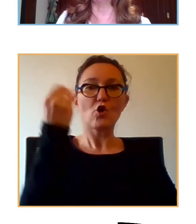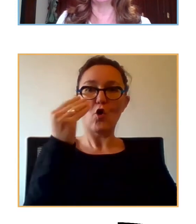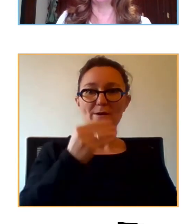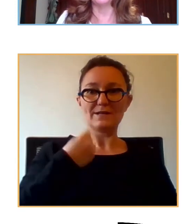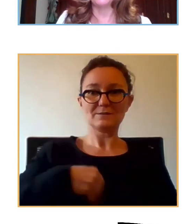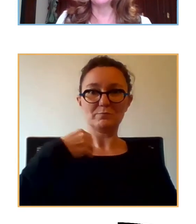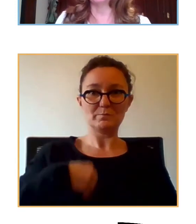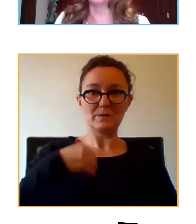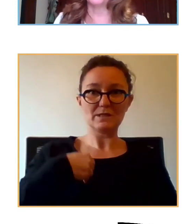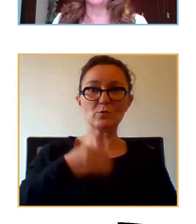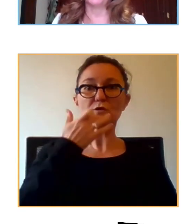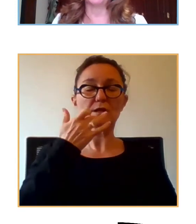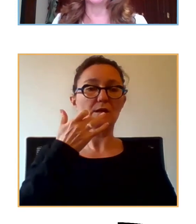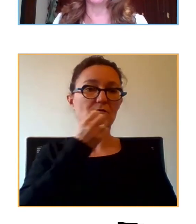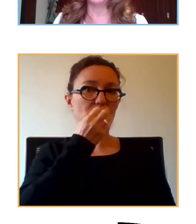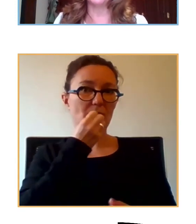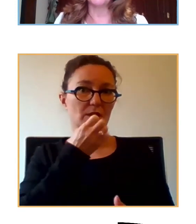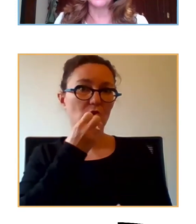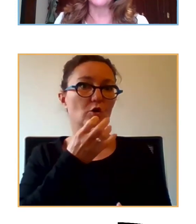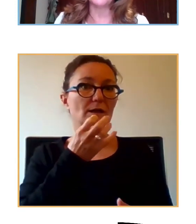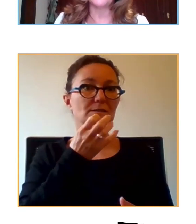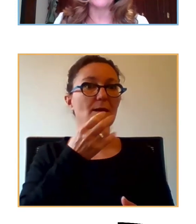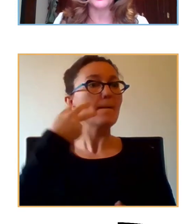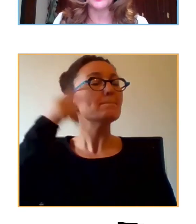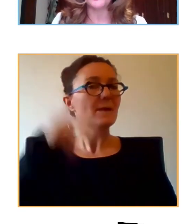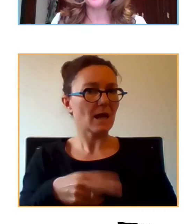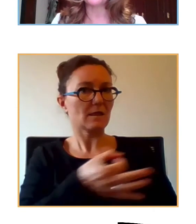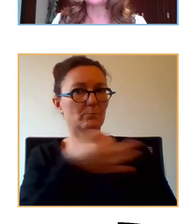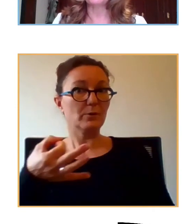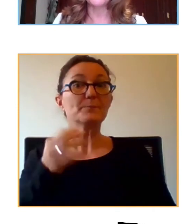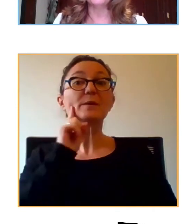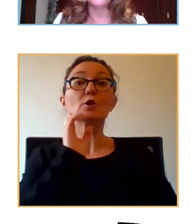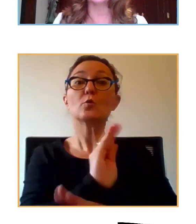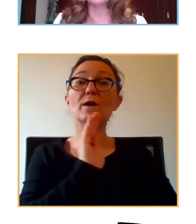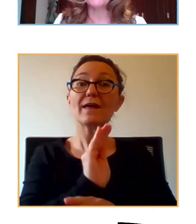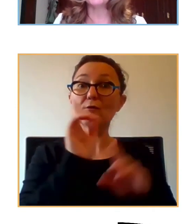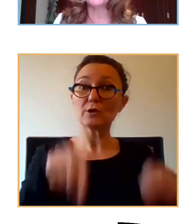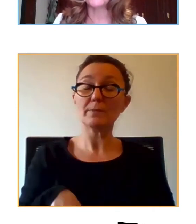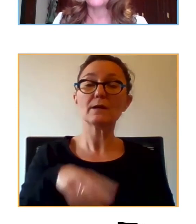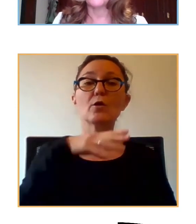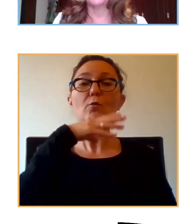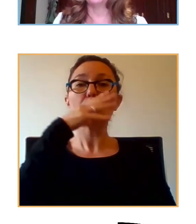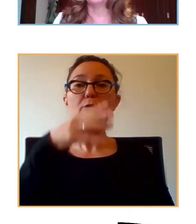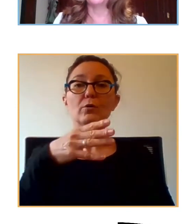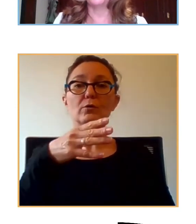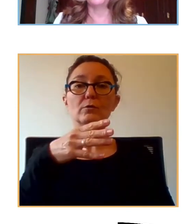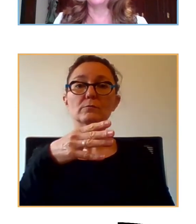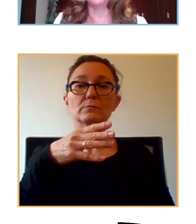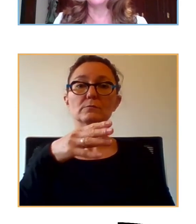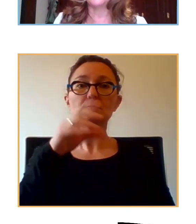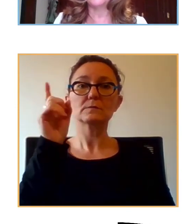veraz, información adecuada. También es verdad que hay que tener cuidado porque también vemos a niños